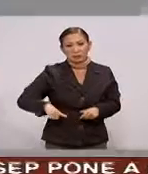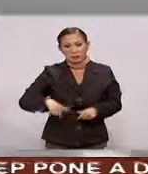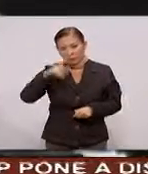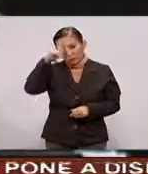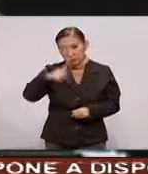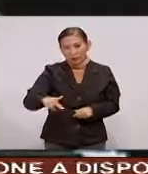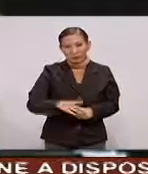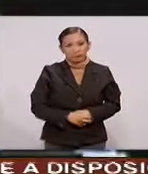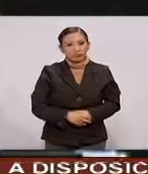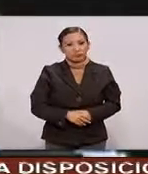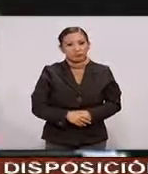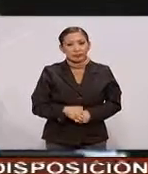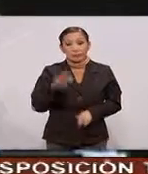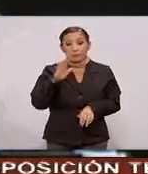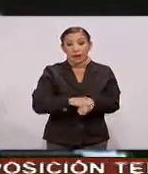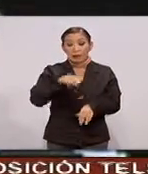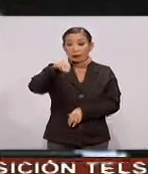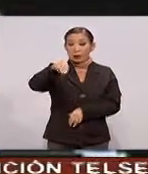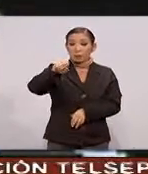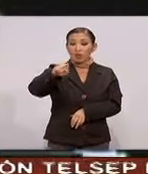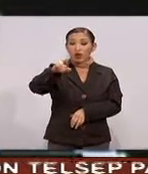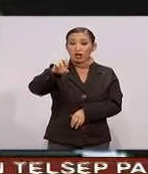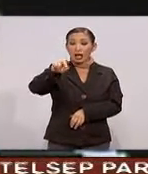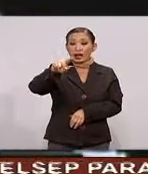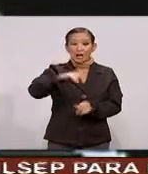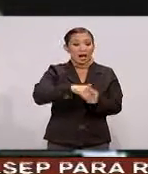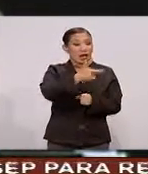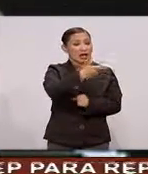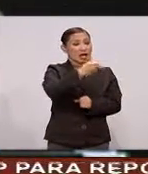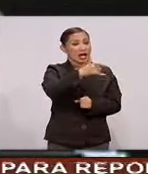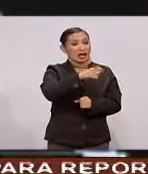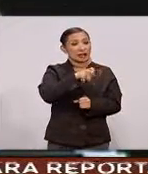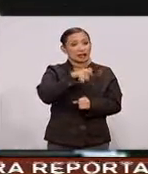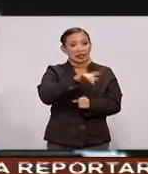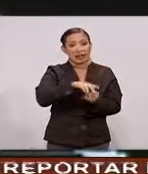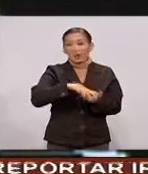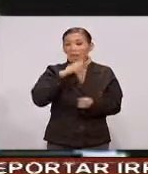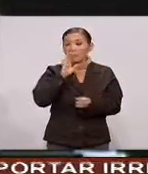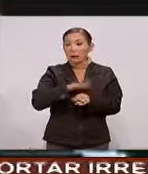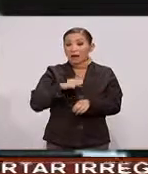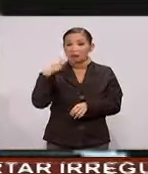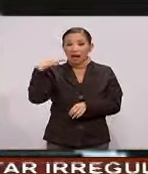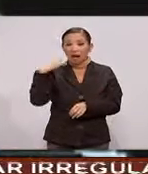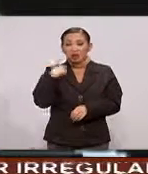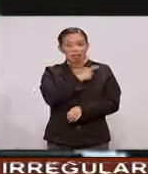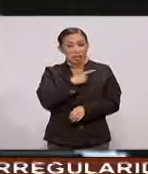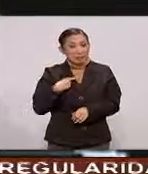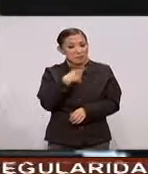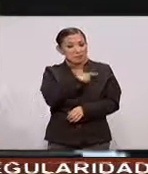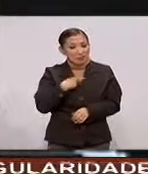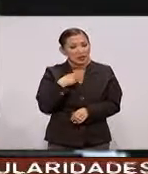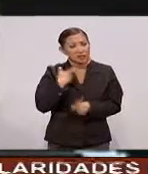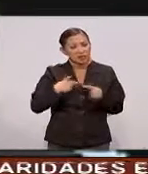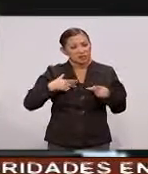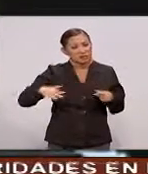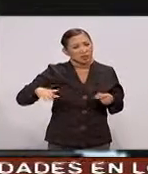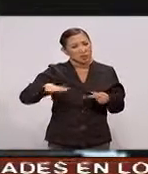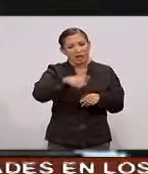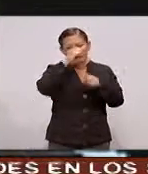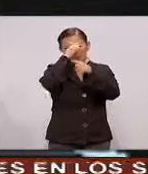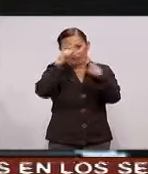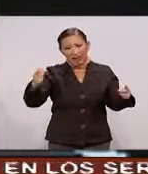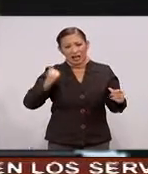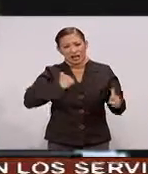No más Moreira No más Granier No más Veracruz La gente Está